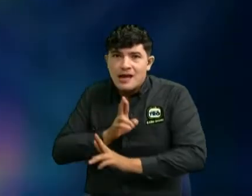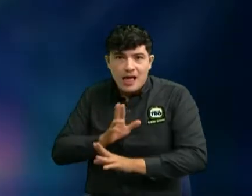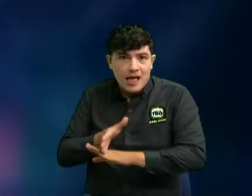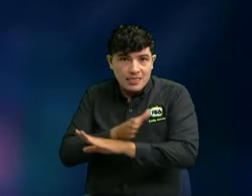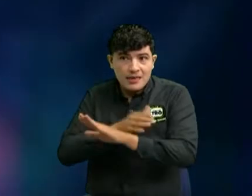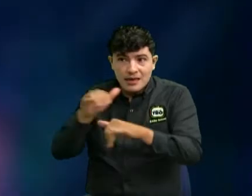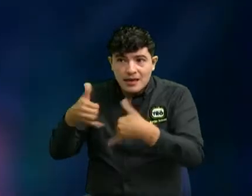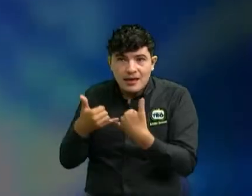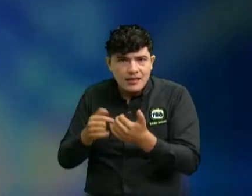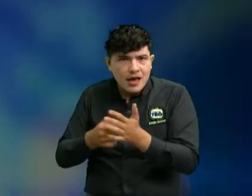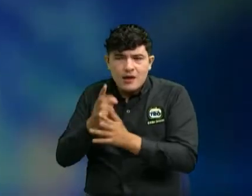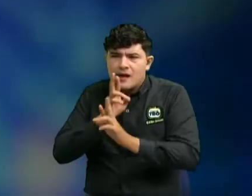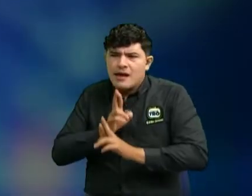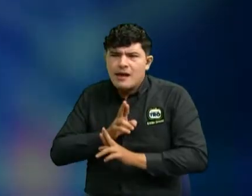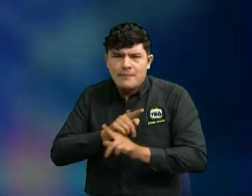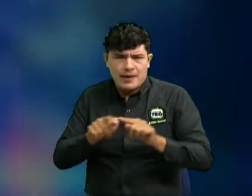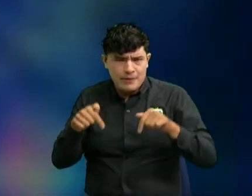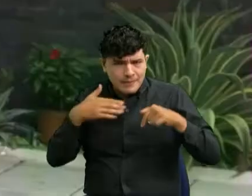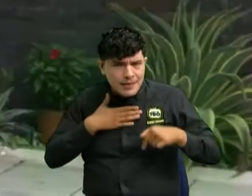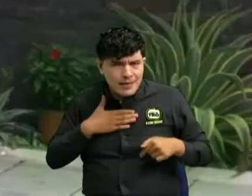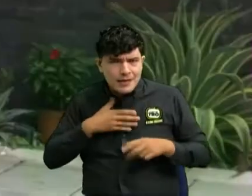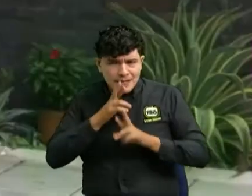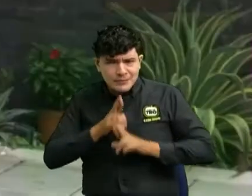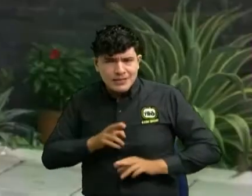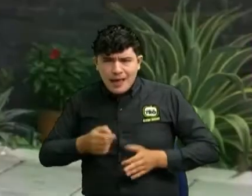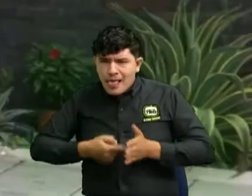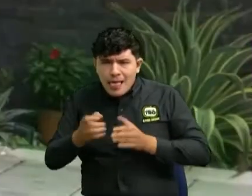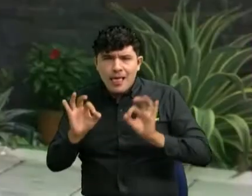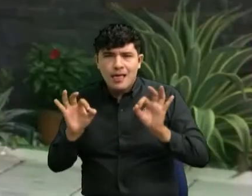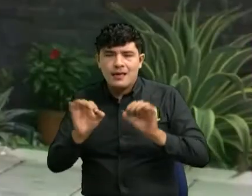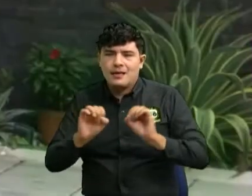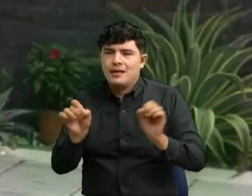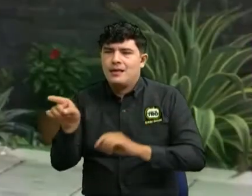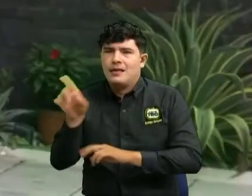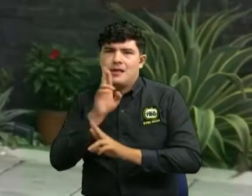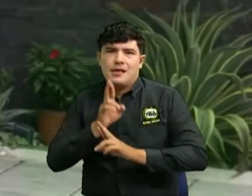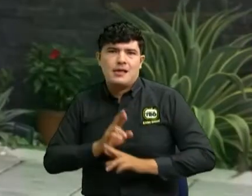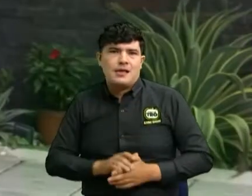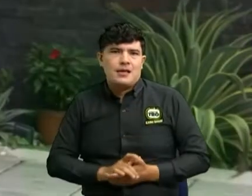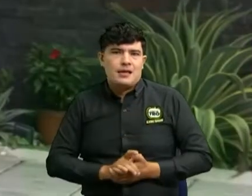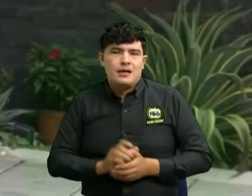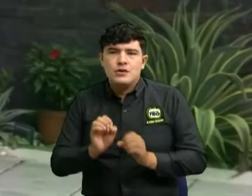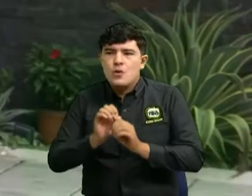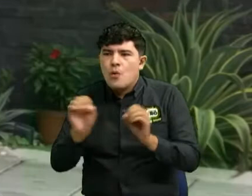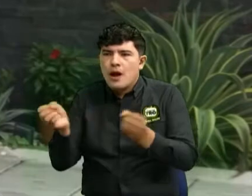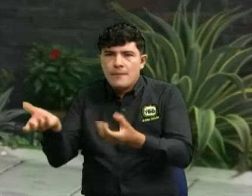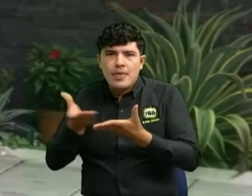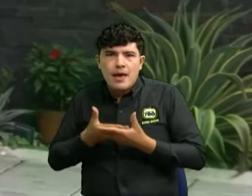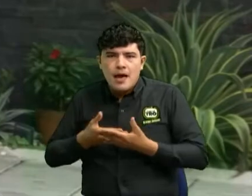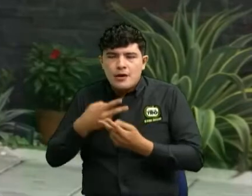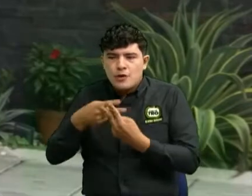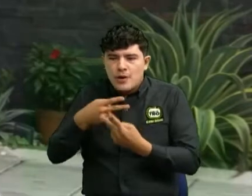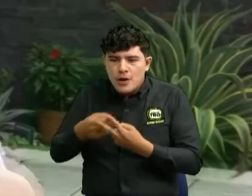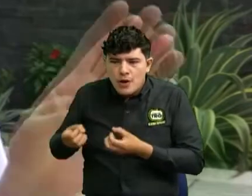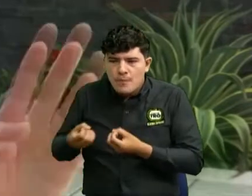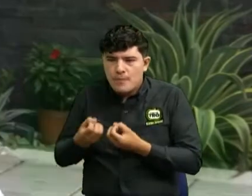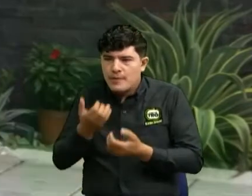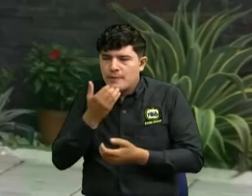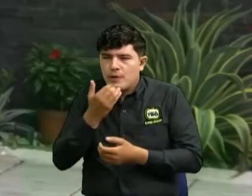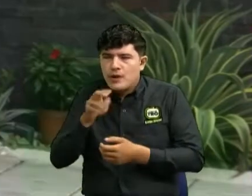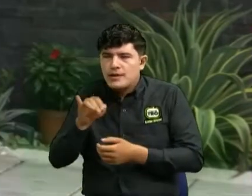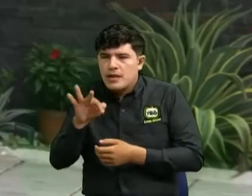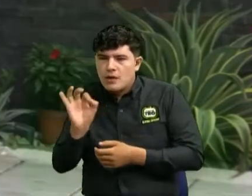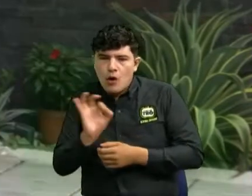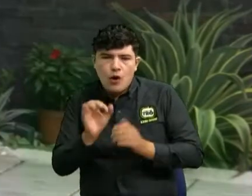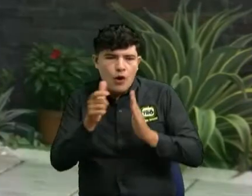estafarme y a mí no me dan respuesta alguna y nunca me habían dado un número de rastreo de guía solamente números como ni de la empresa factura